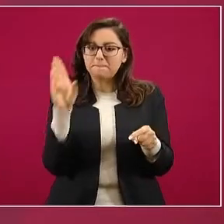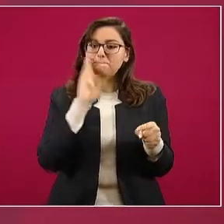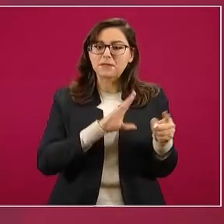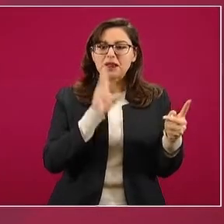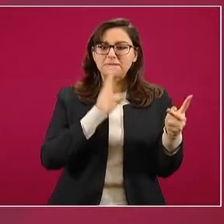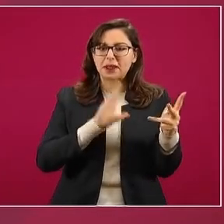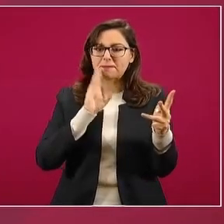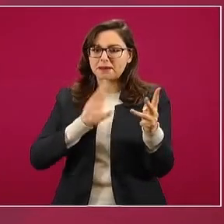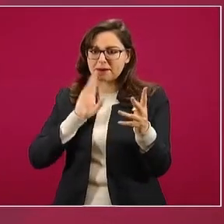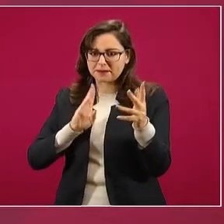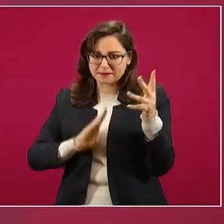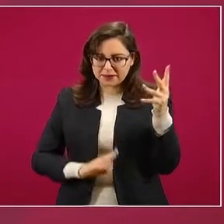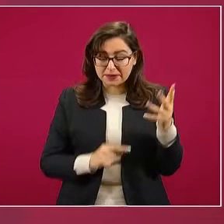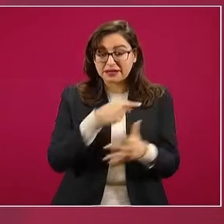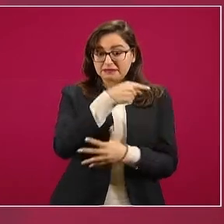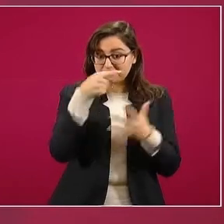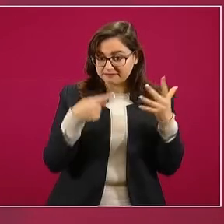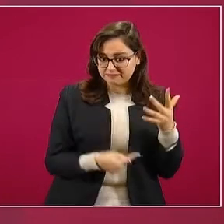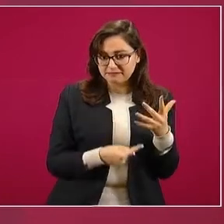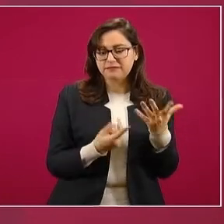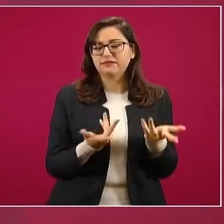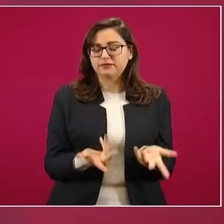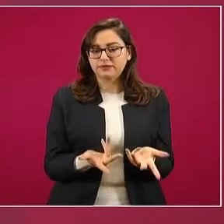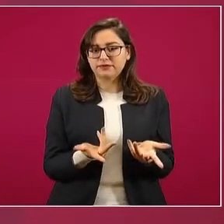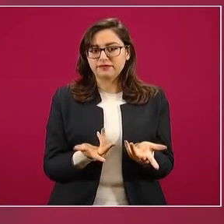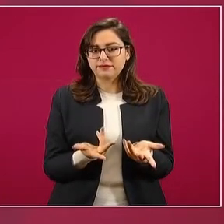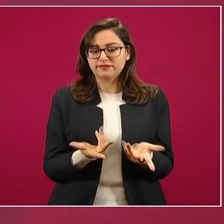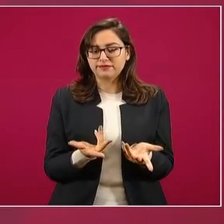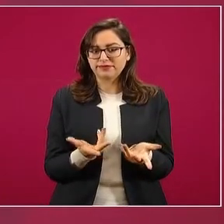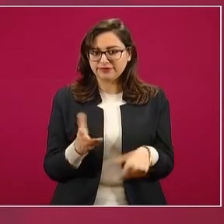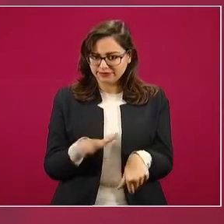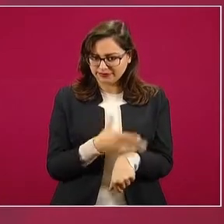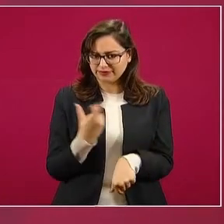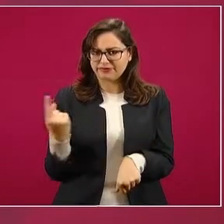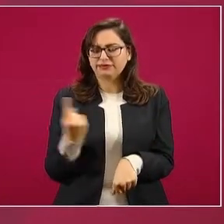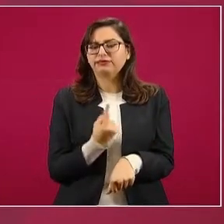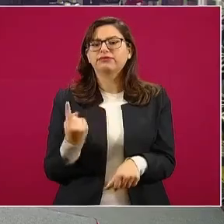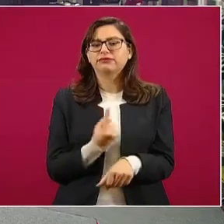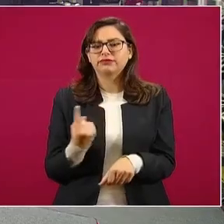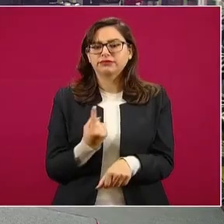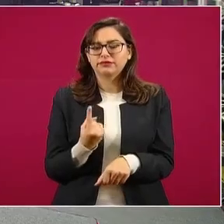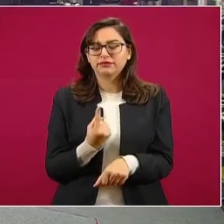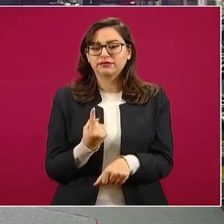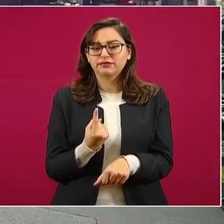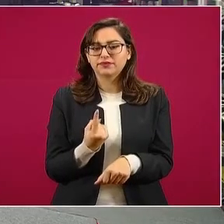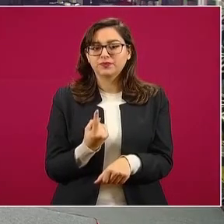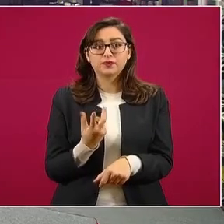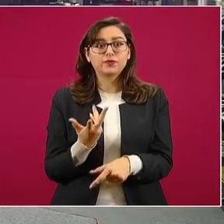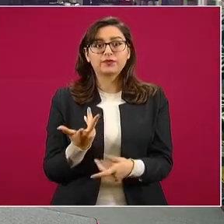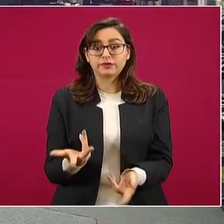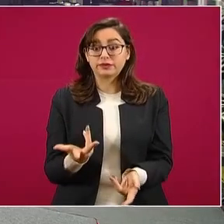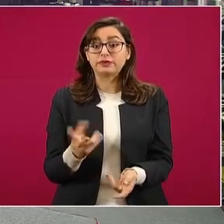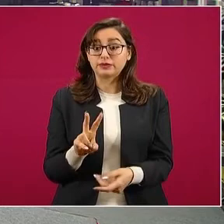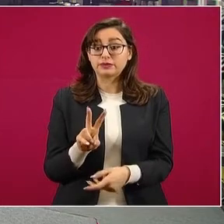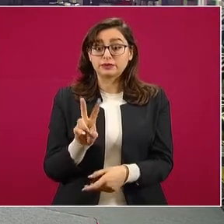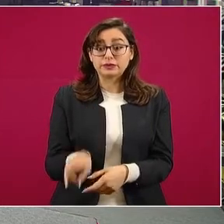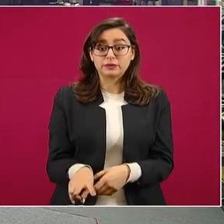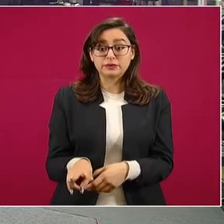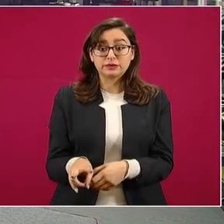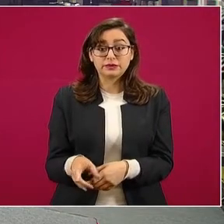manejo del dinero, porque es muy efectivo,